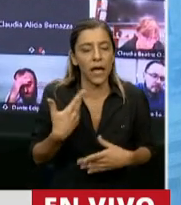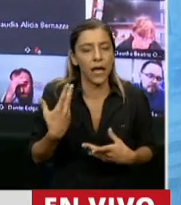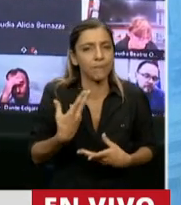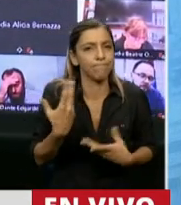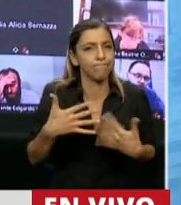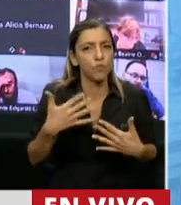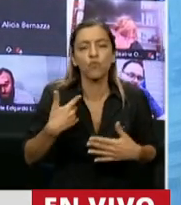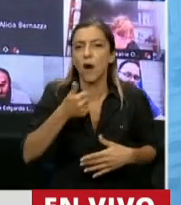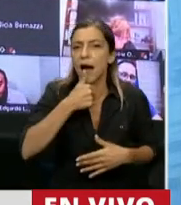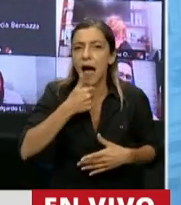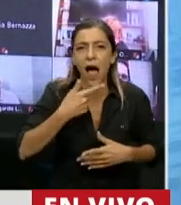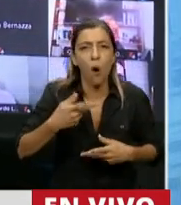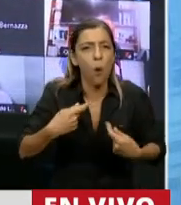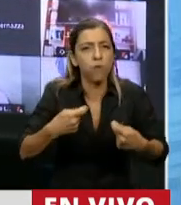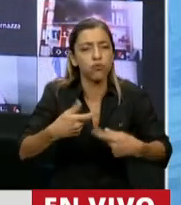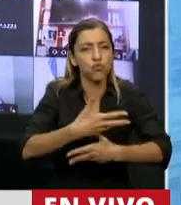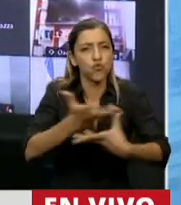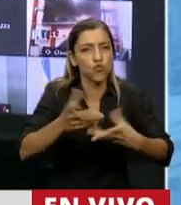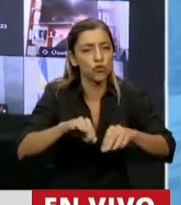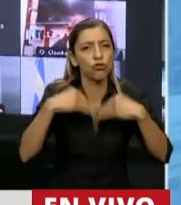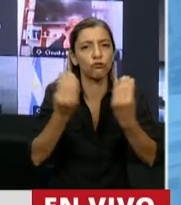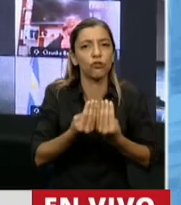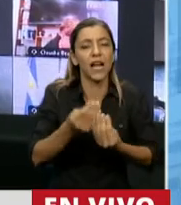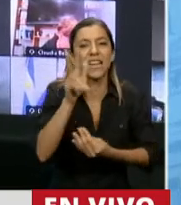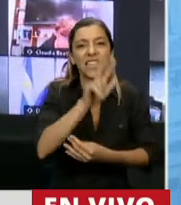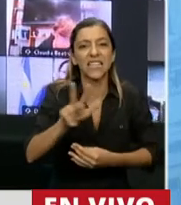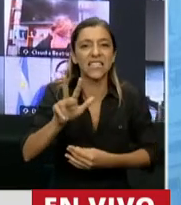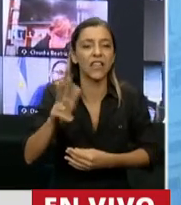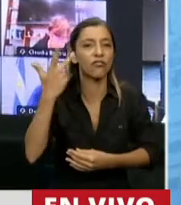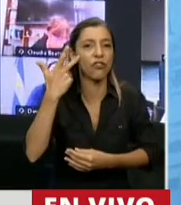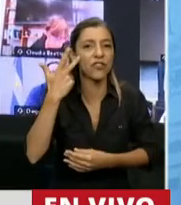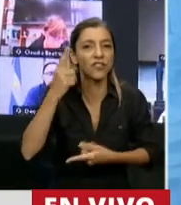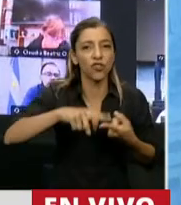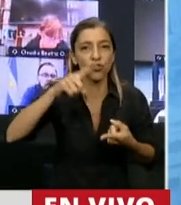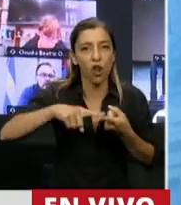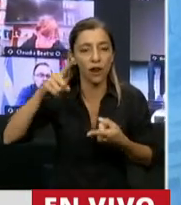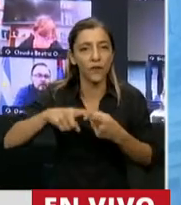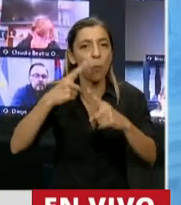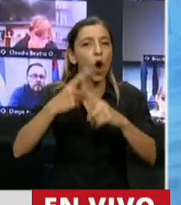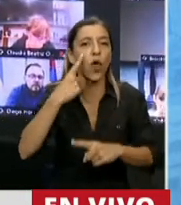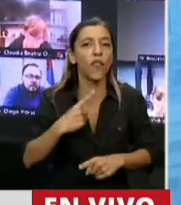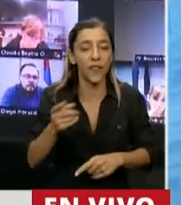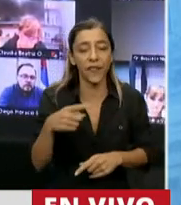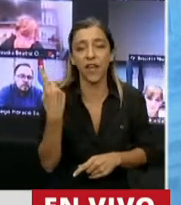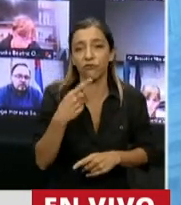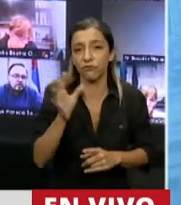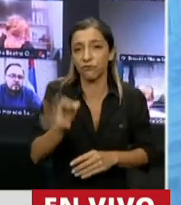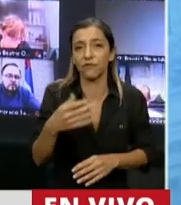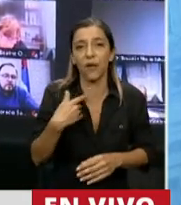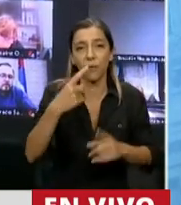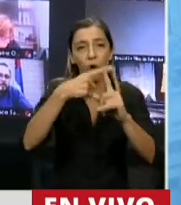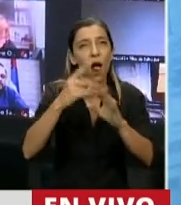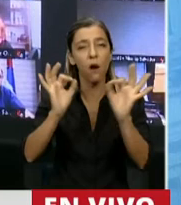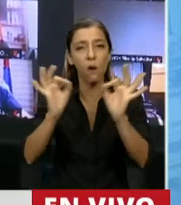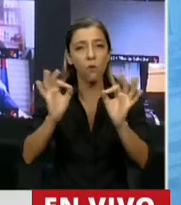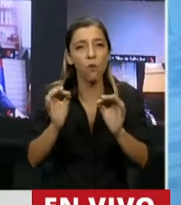litros por habitante por día. Nuestro país consume 318 litros cuando lo esperado, lo óptimo, lo necesario, son